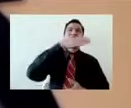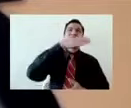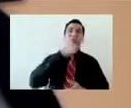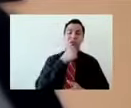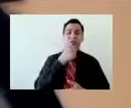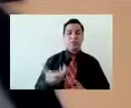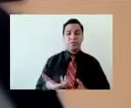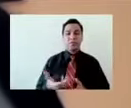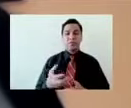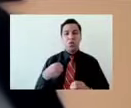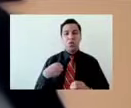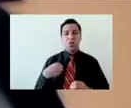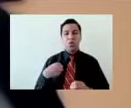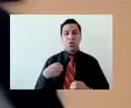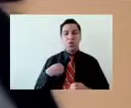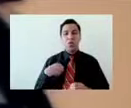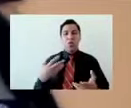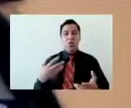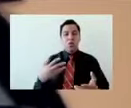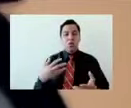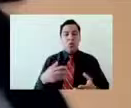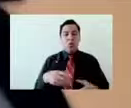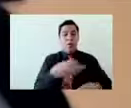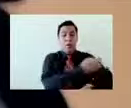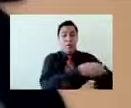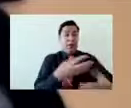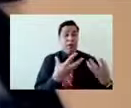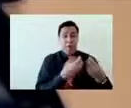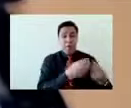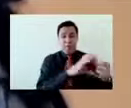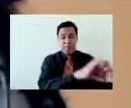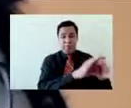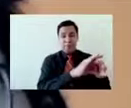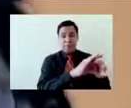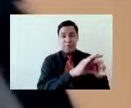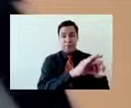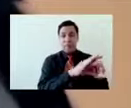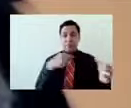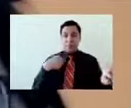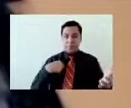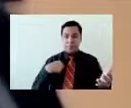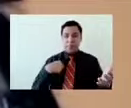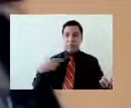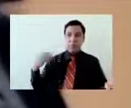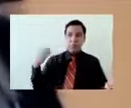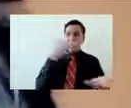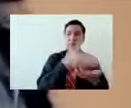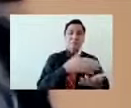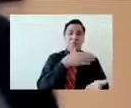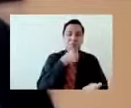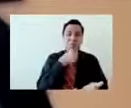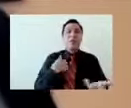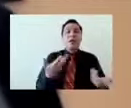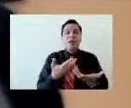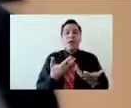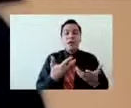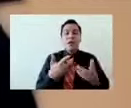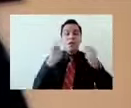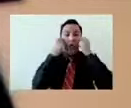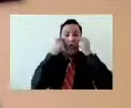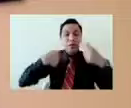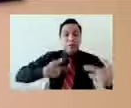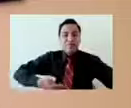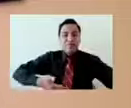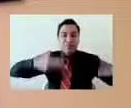¿no? Hubo un momento en el que ellos estaban, entonces lo que hicimos fue una videollamada, buscar alternativas para que nos acerquemos a eso que es